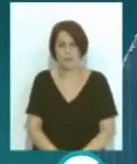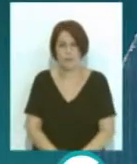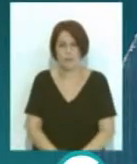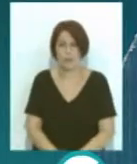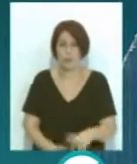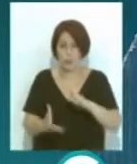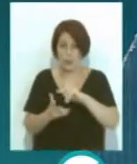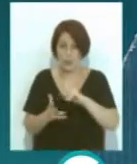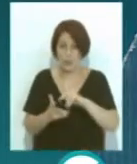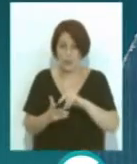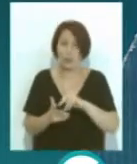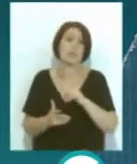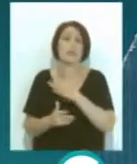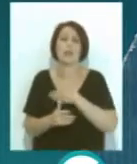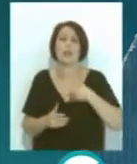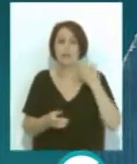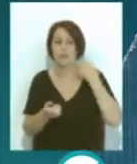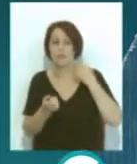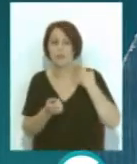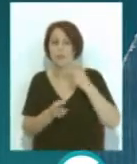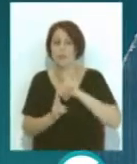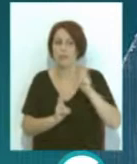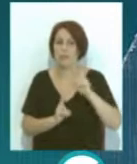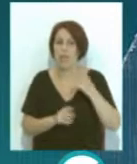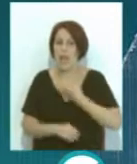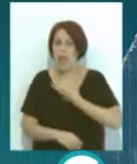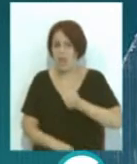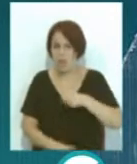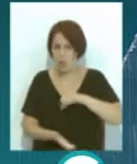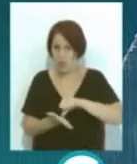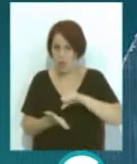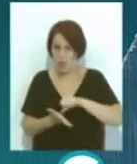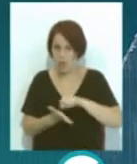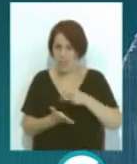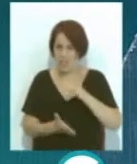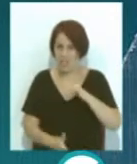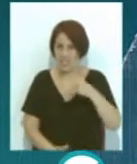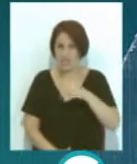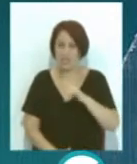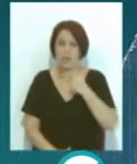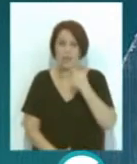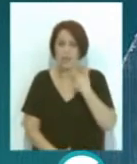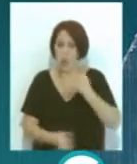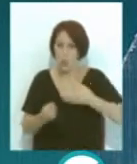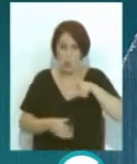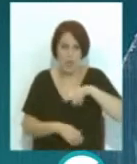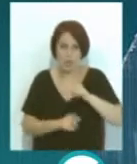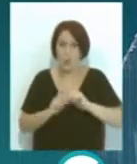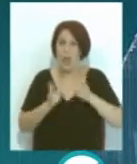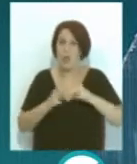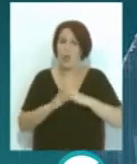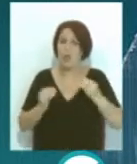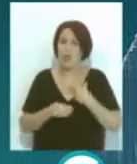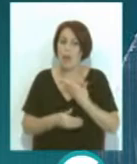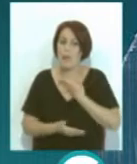Una noticia que ha tenido la reacción por parte del alcalde de la ciudad, José María González Tacha, de injusto que la Junta reclame